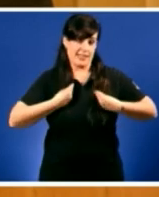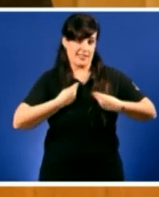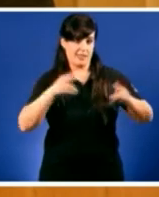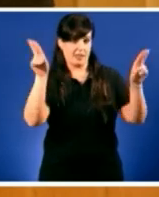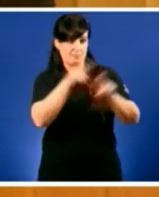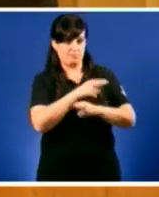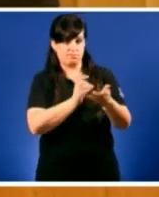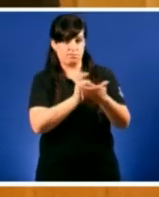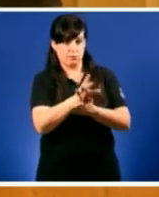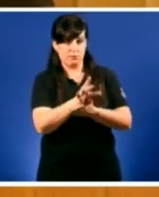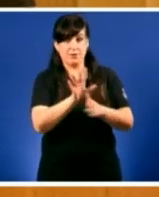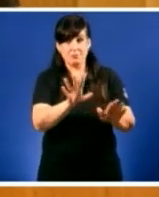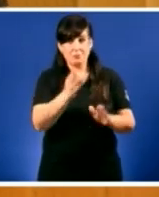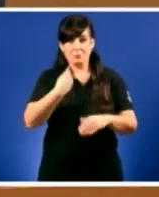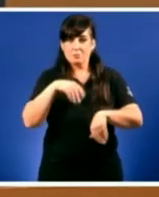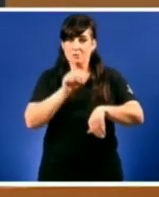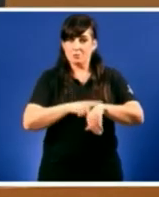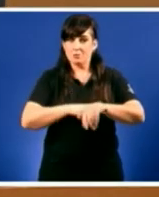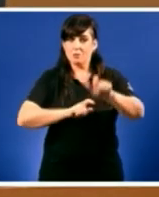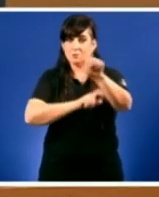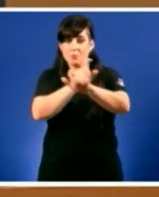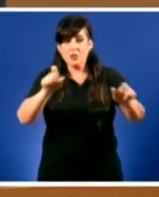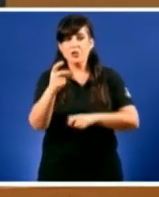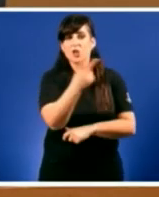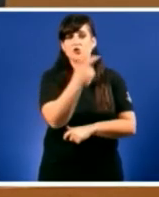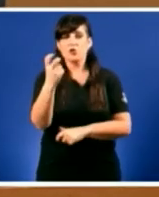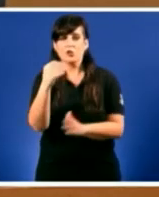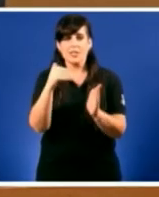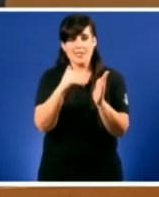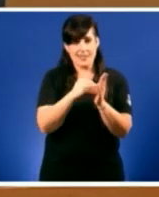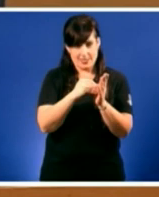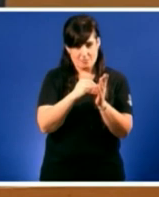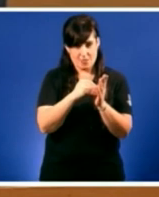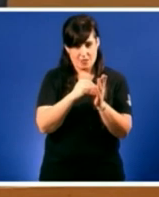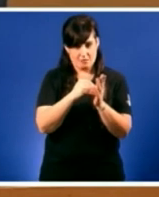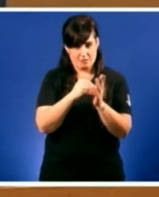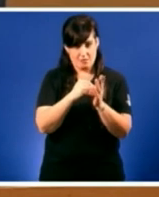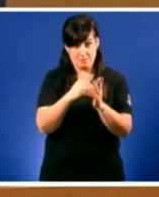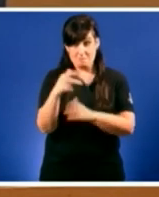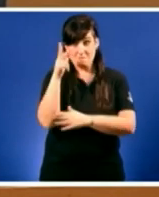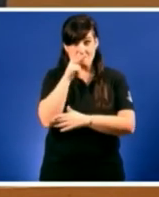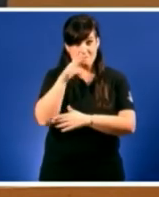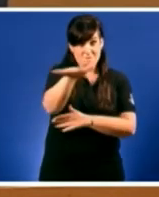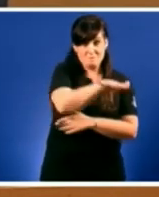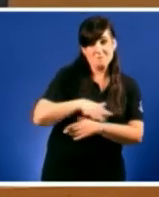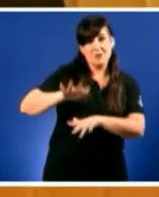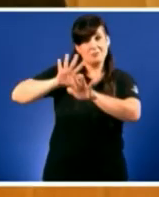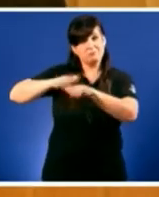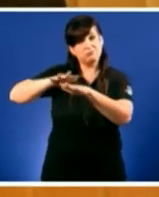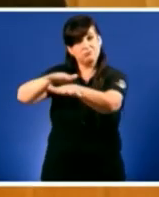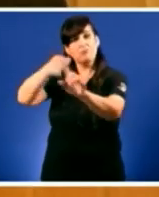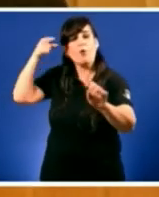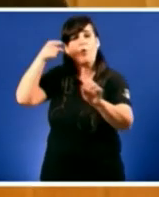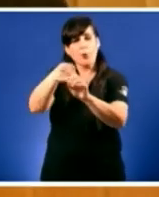irresponsáveis as 200.000 persoas que saíron á rúa en Vigo para denunciar a